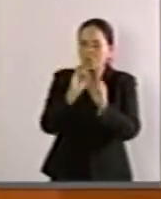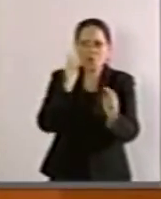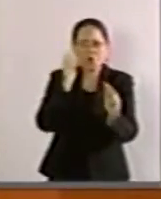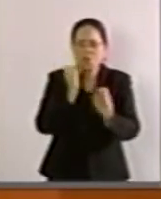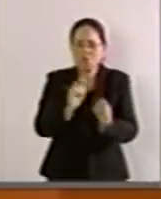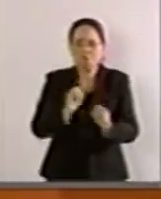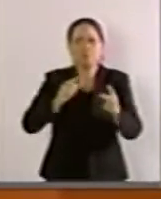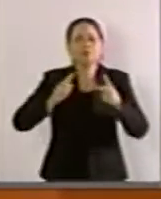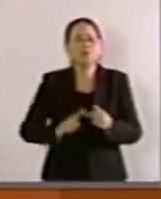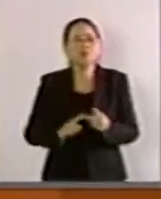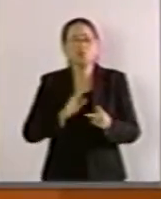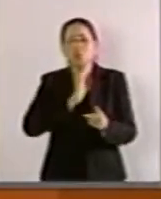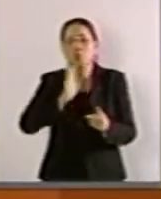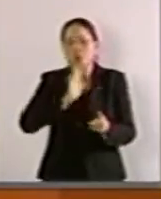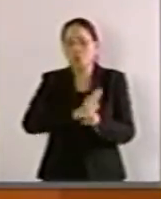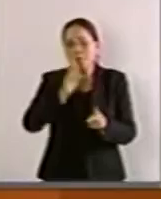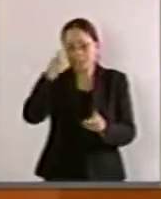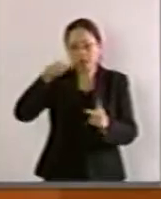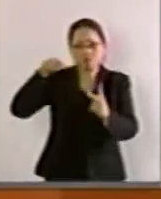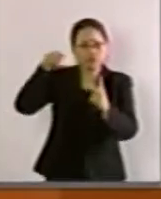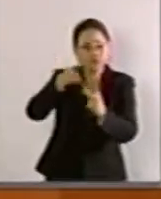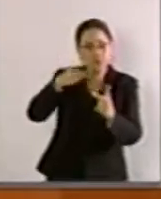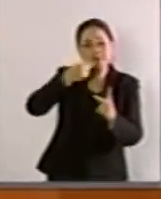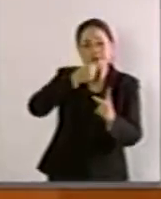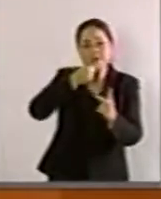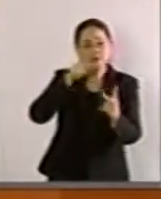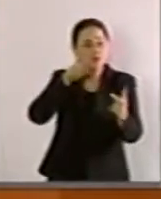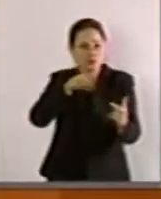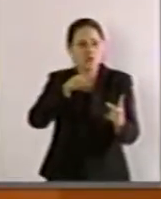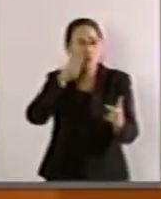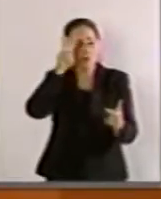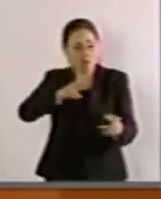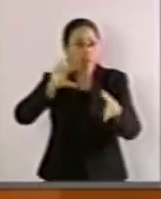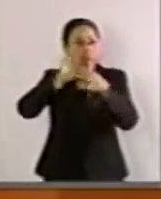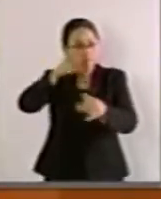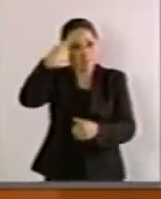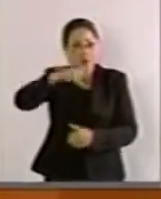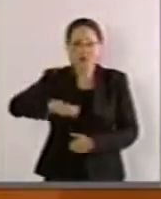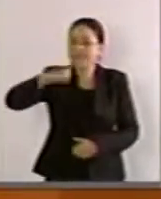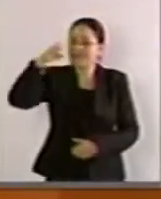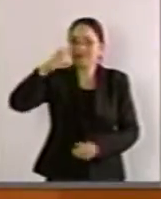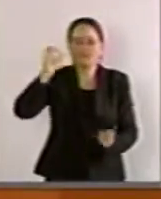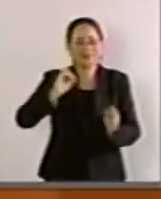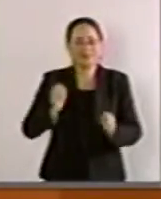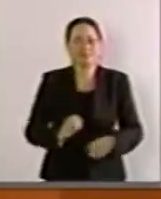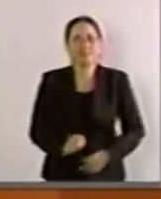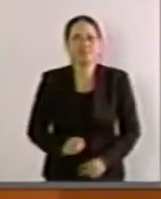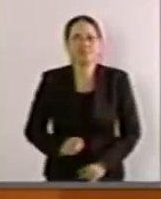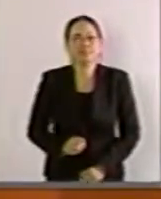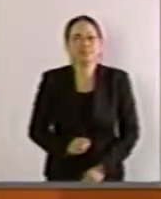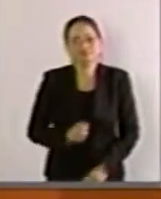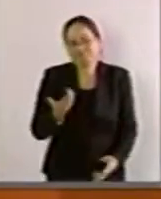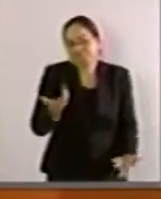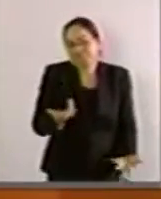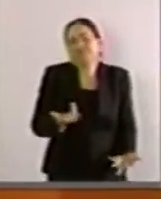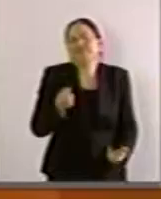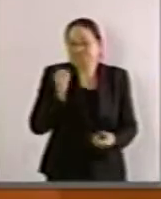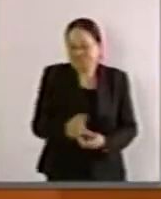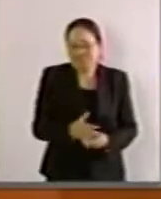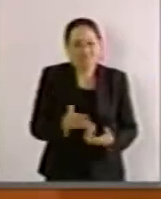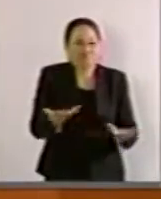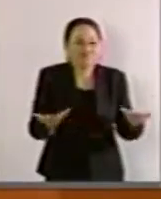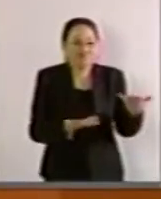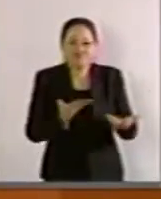la programación destinada al público infantil no siempre es apta para ellos. Así de pobre es